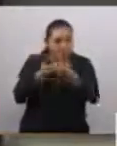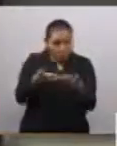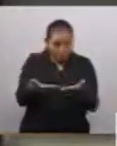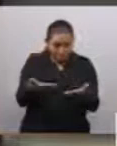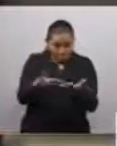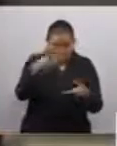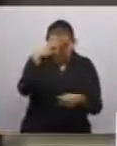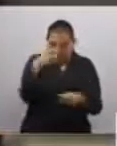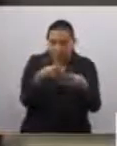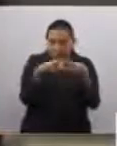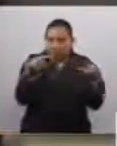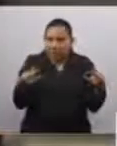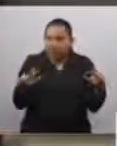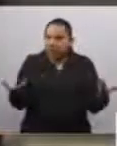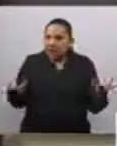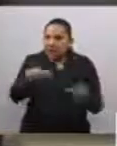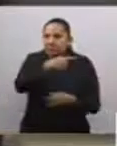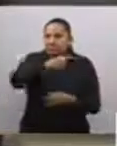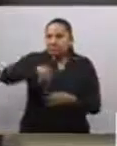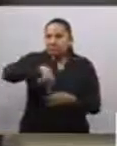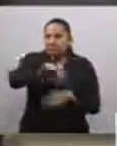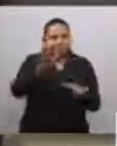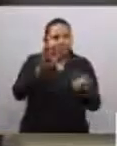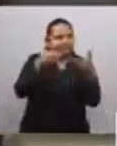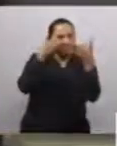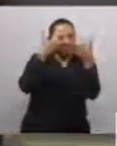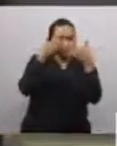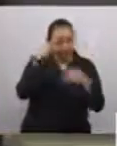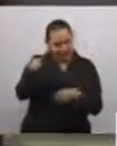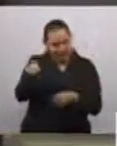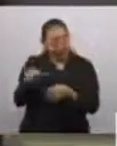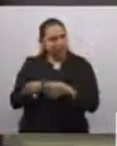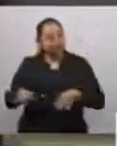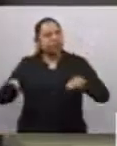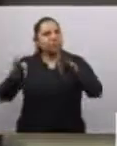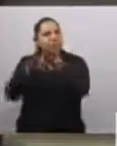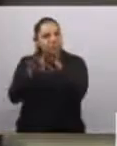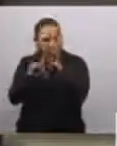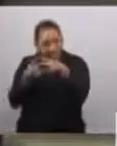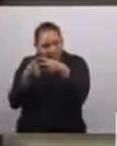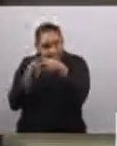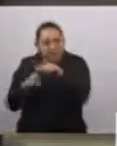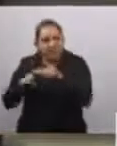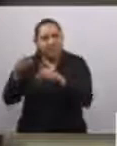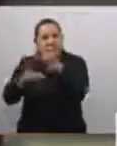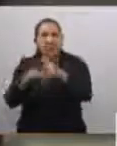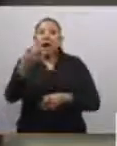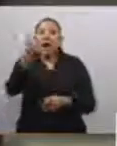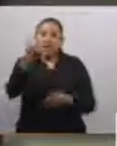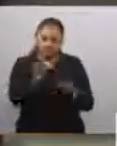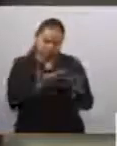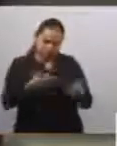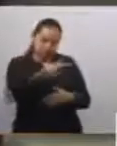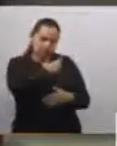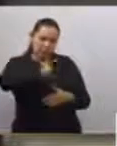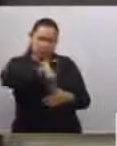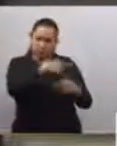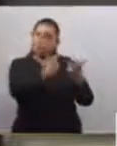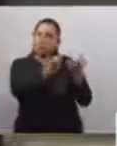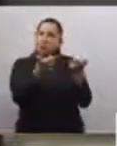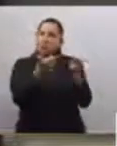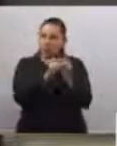el día de hoy las y los integrantes de esta 64ta legislatura nos sumamos al homenaje